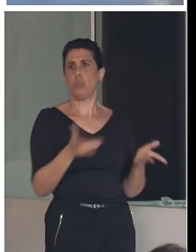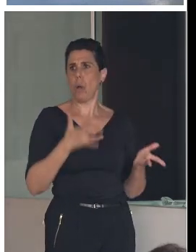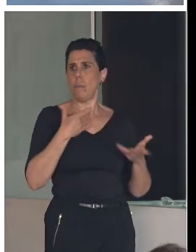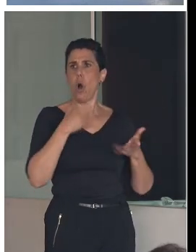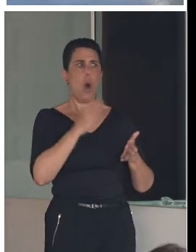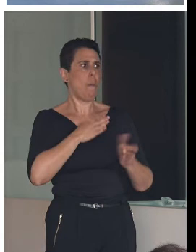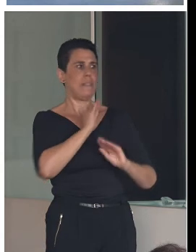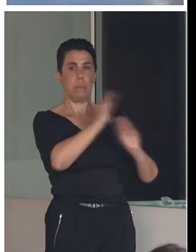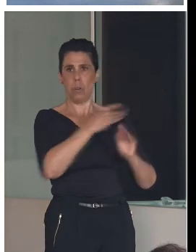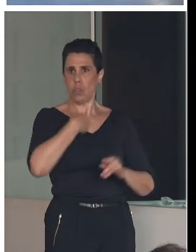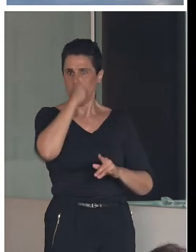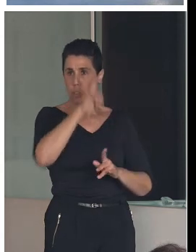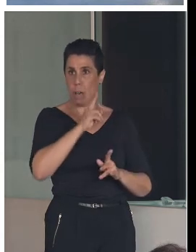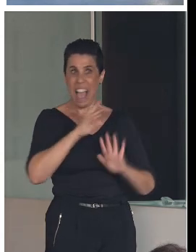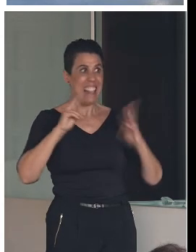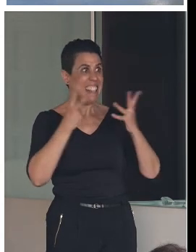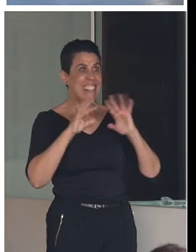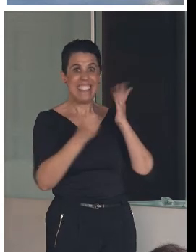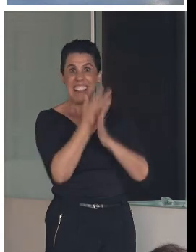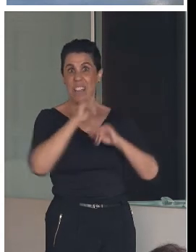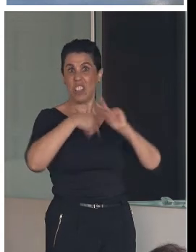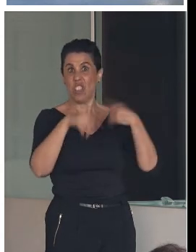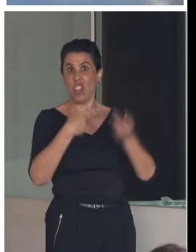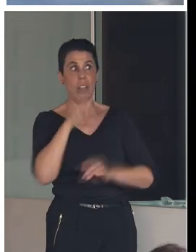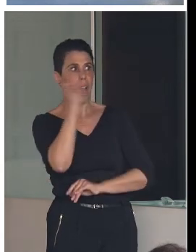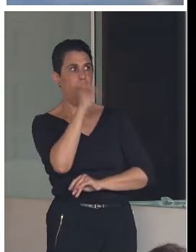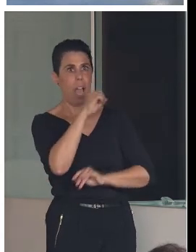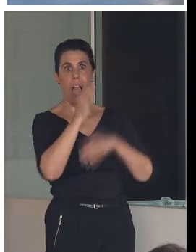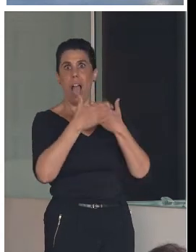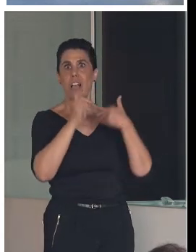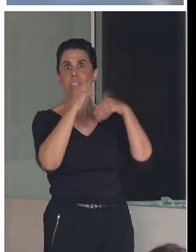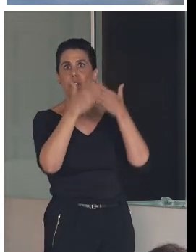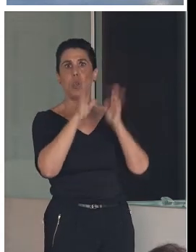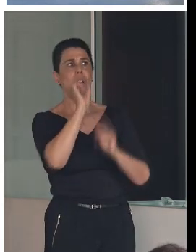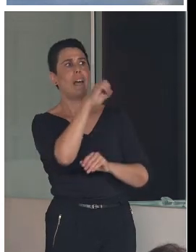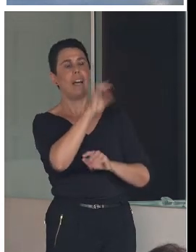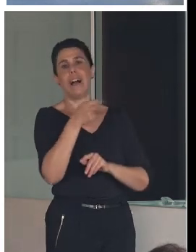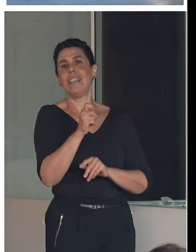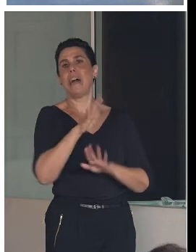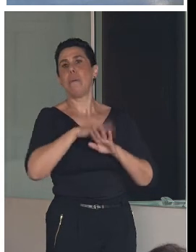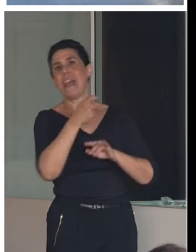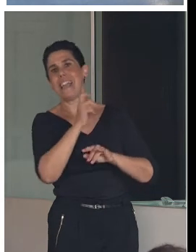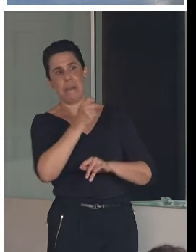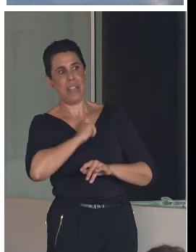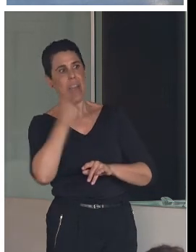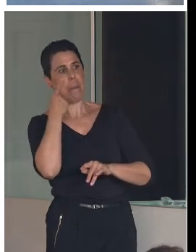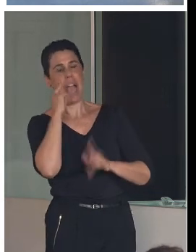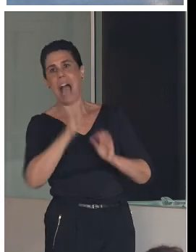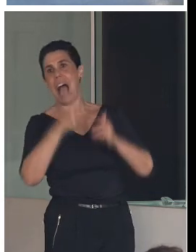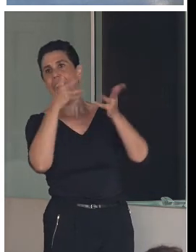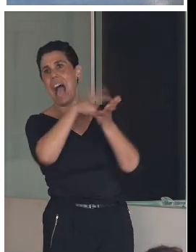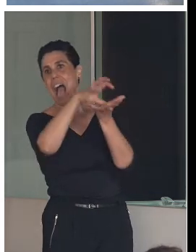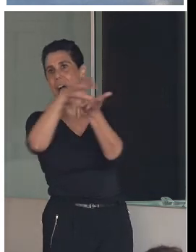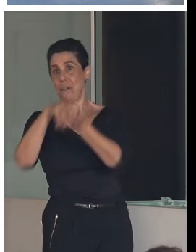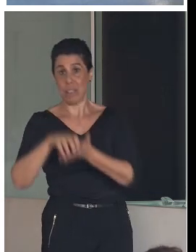puerta para coger la llave. Y esto, bueno, aquí está Conchis, con Conchis de Sobrarbe. He trabajado